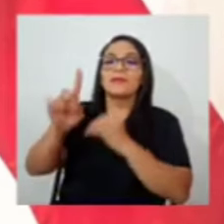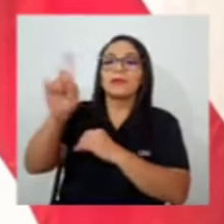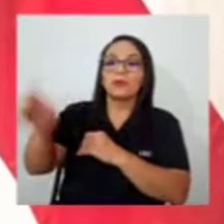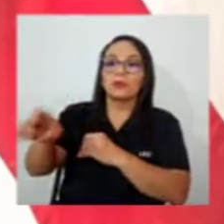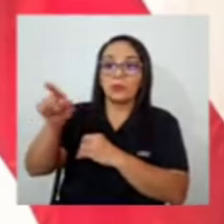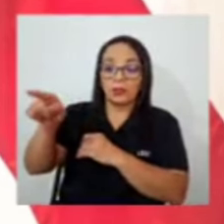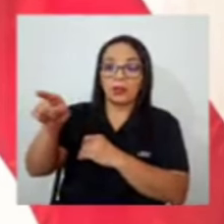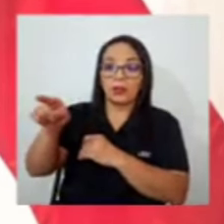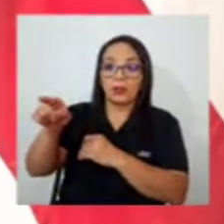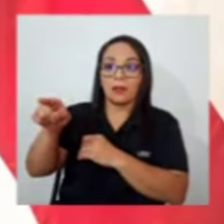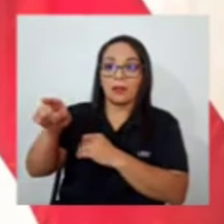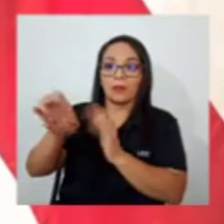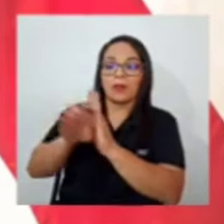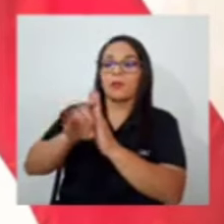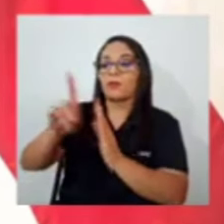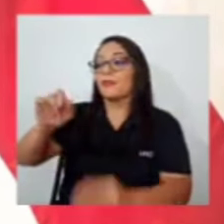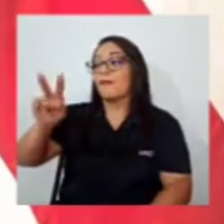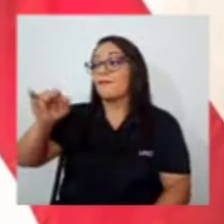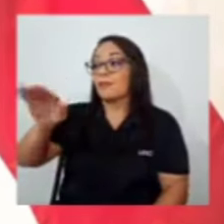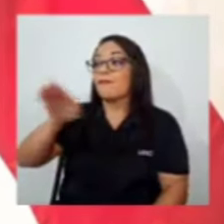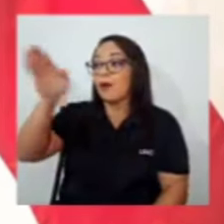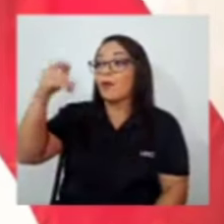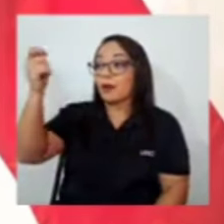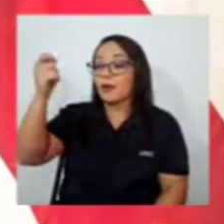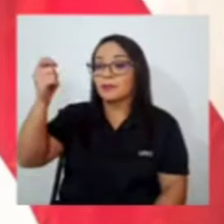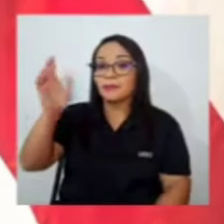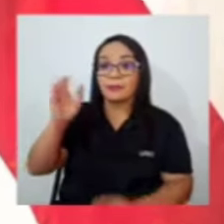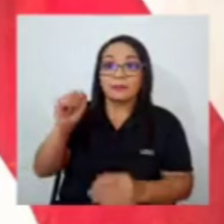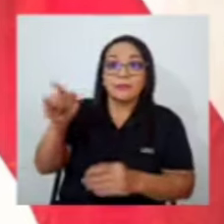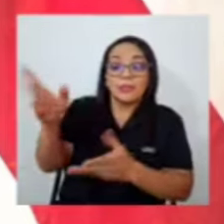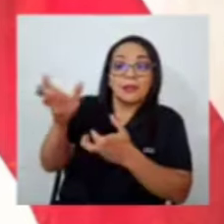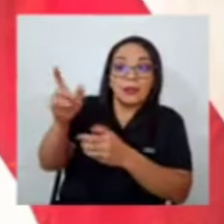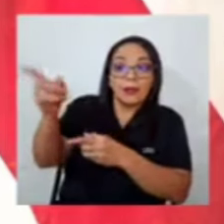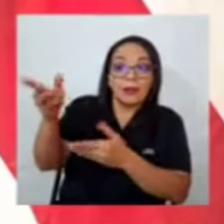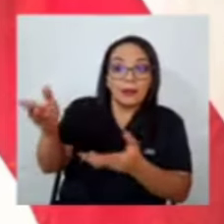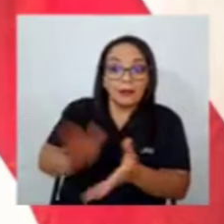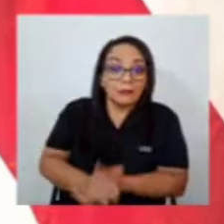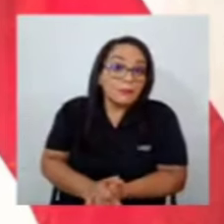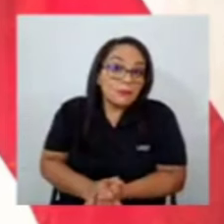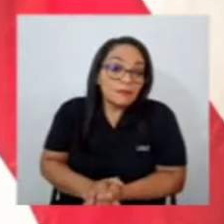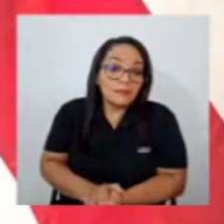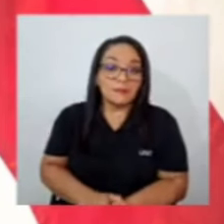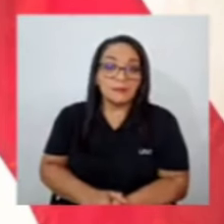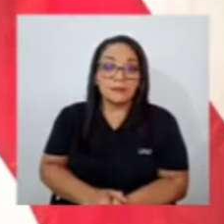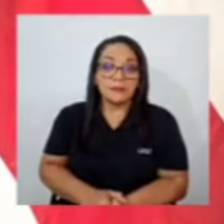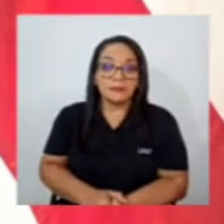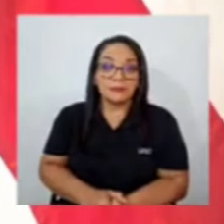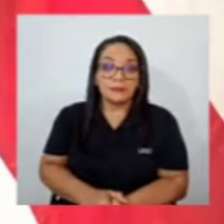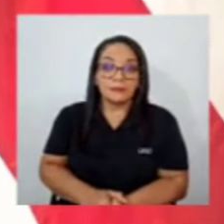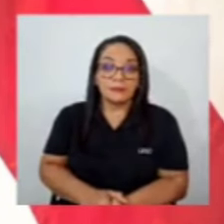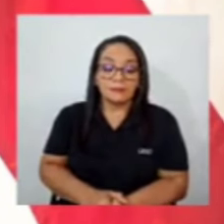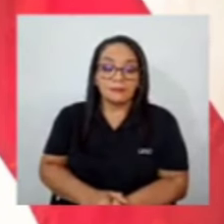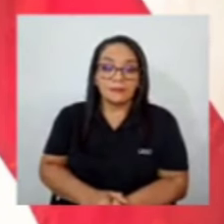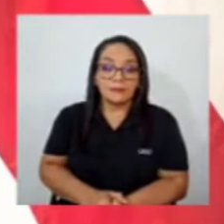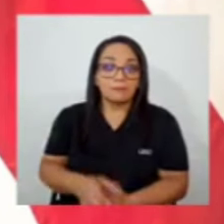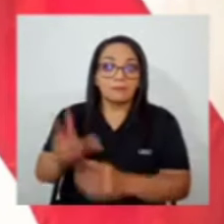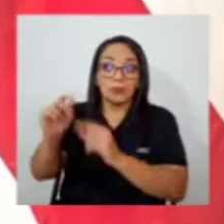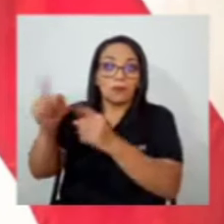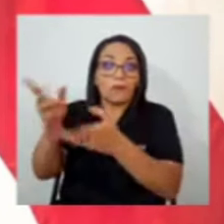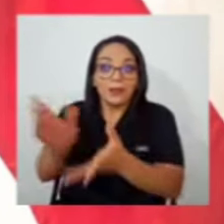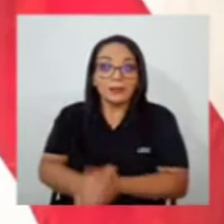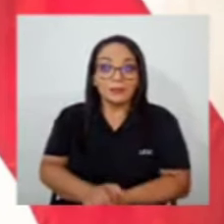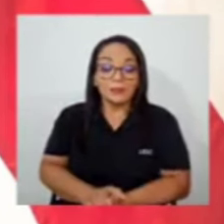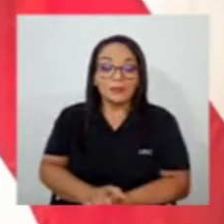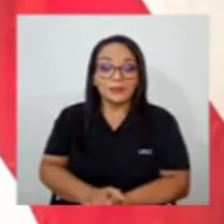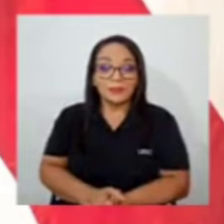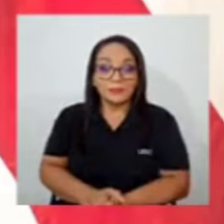Guanacaste él quiere ir pero yo no le presté el carro y no fue y